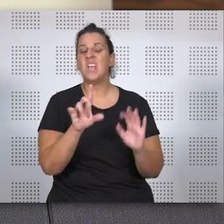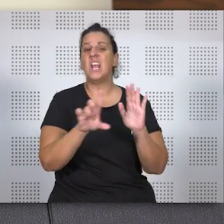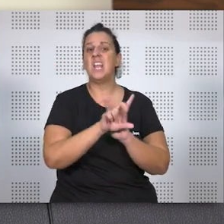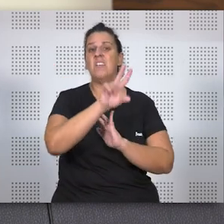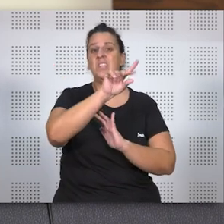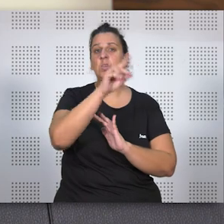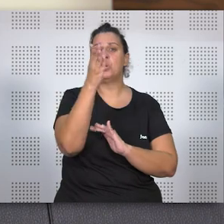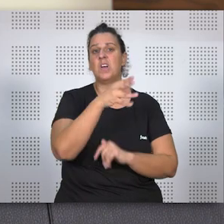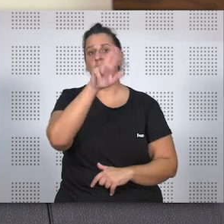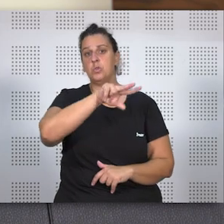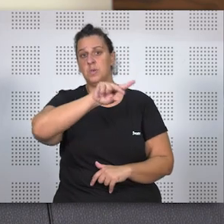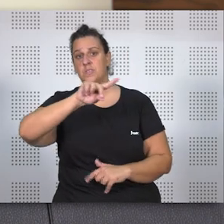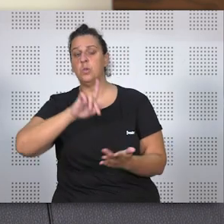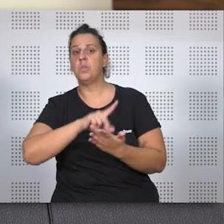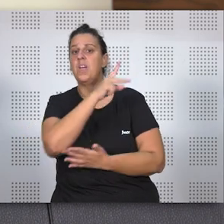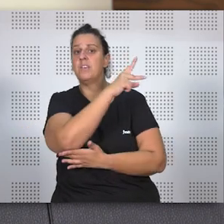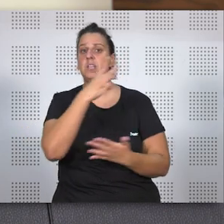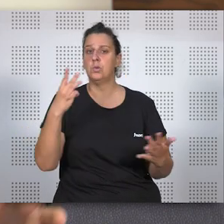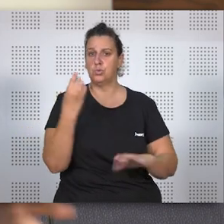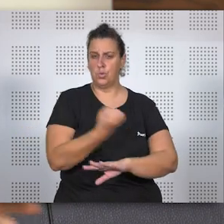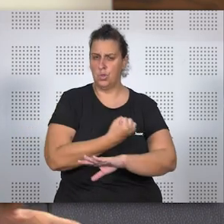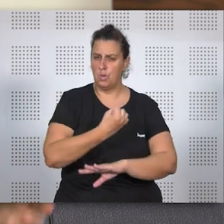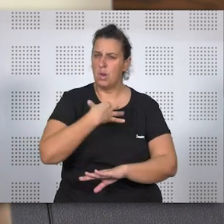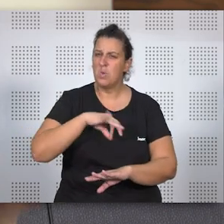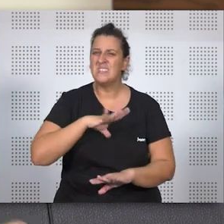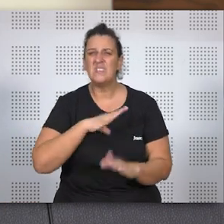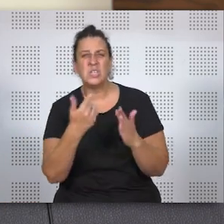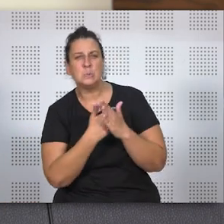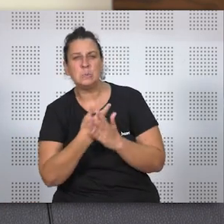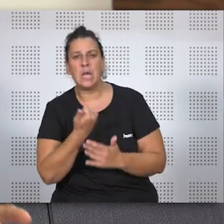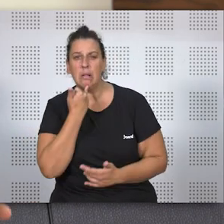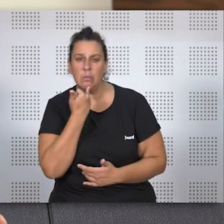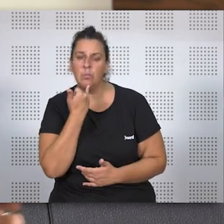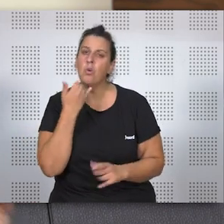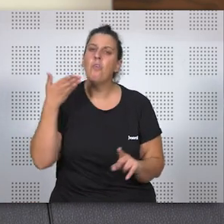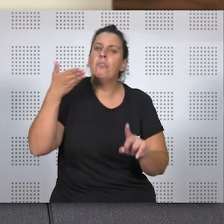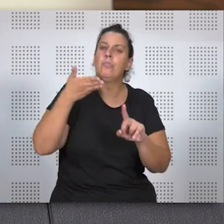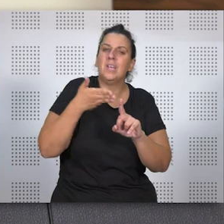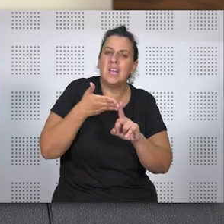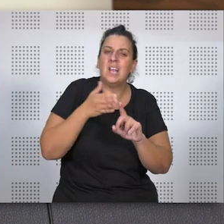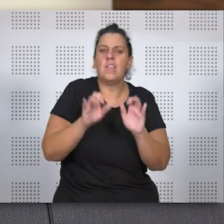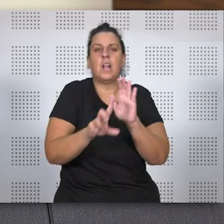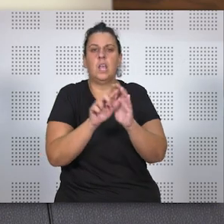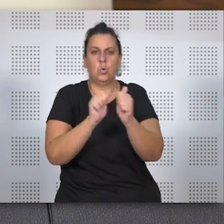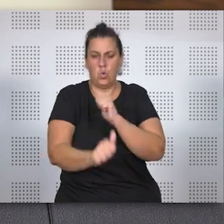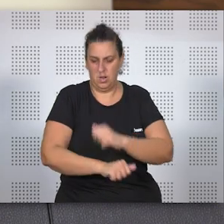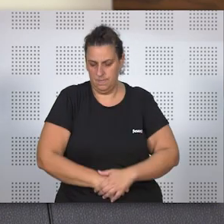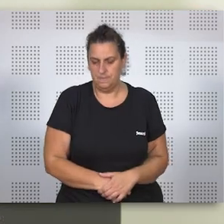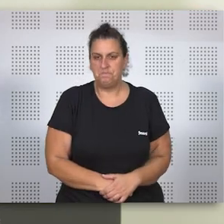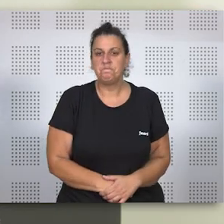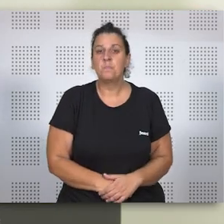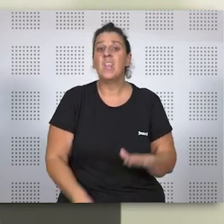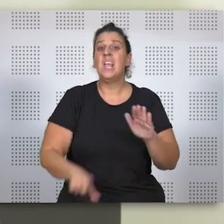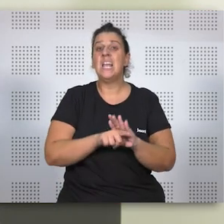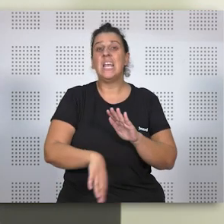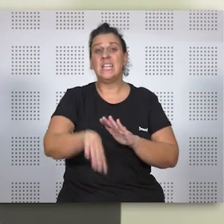barra 2021 de 28 de diciembre. ¿Nos podías explicar un poquito cuál es la finalidad que perseguía esta ley? Para entender esta